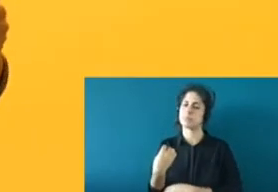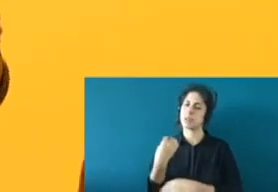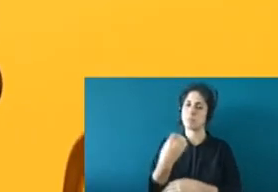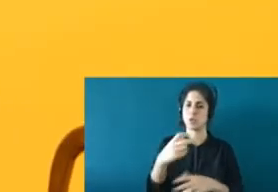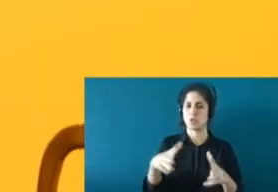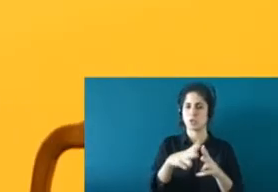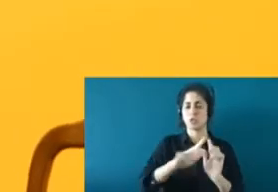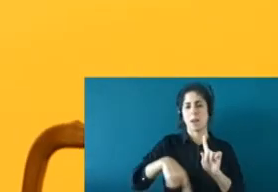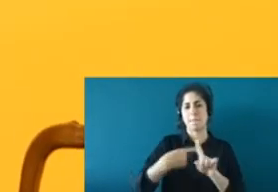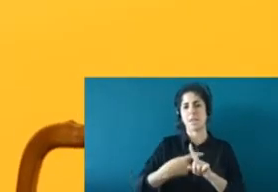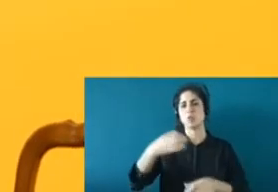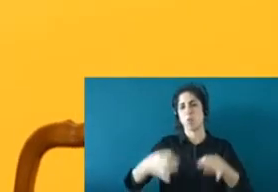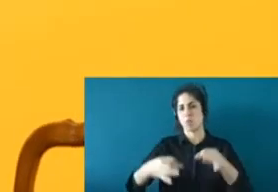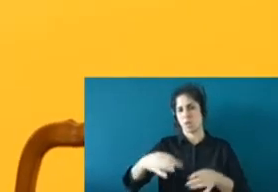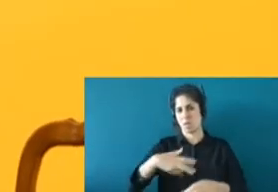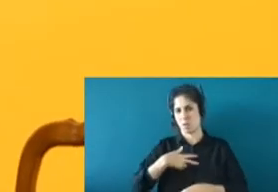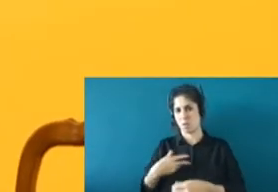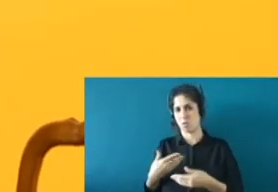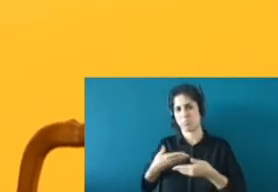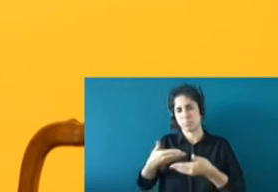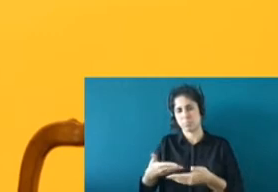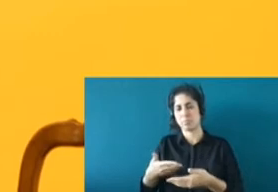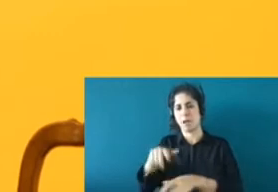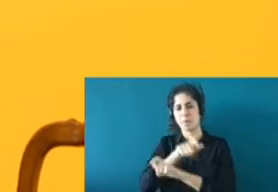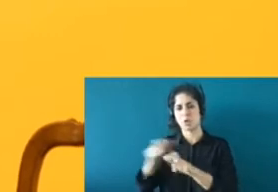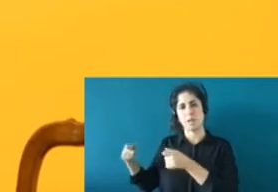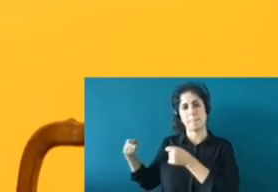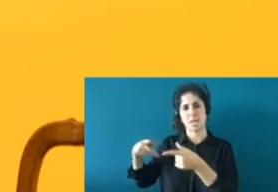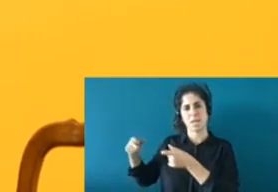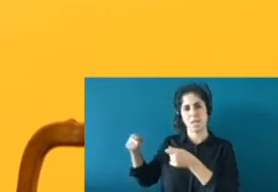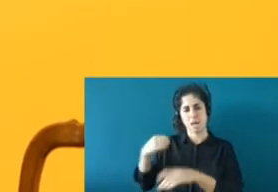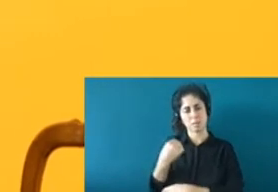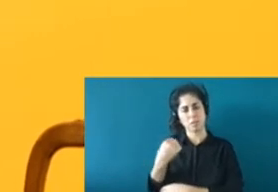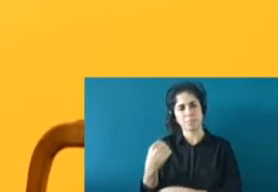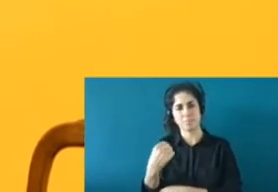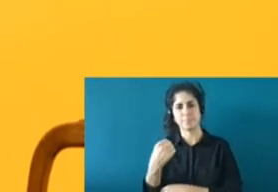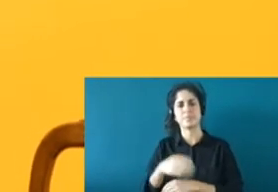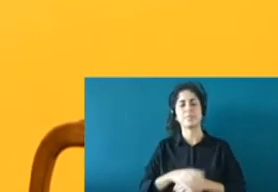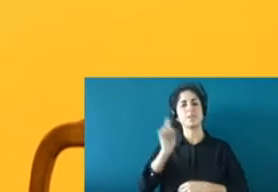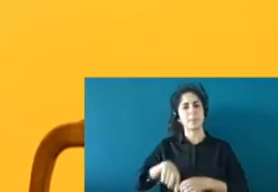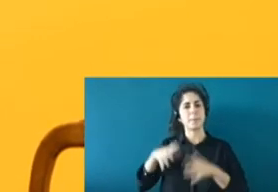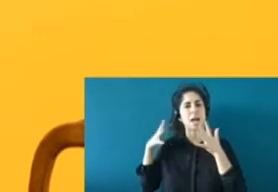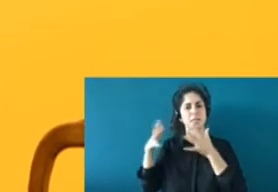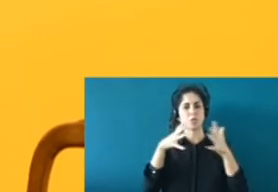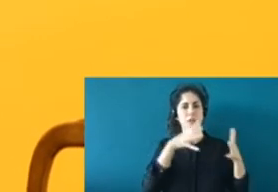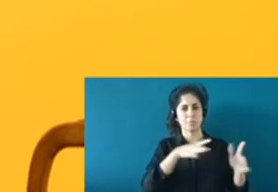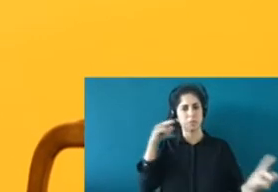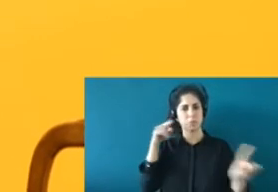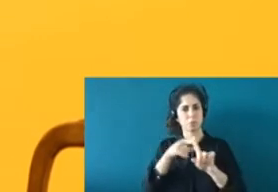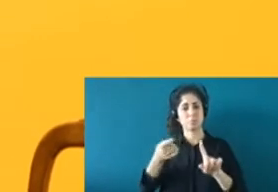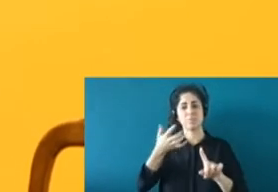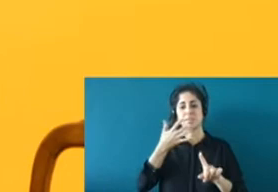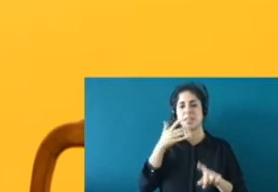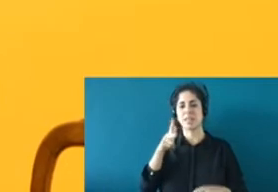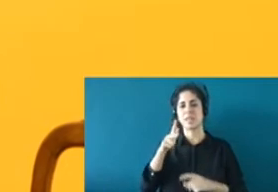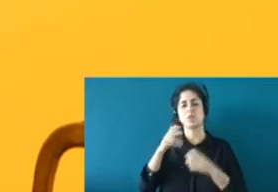a las personas migrantes y además, pues, él hace asesoramiento para que puedan denunciar las posibles vulneraciones de derechos